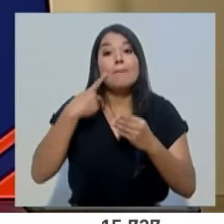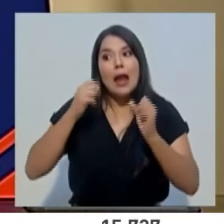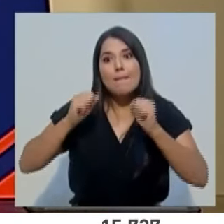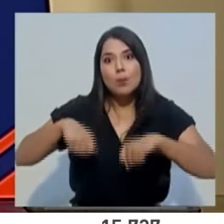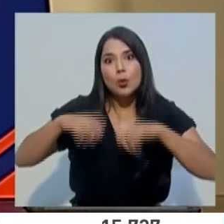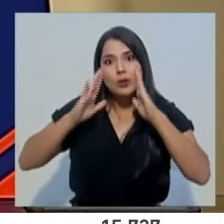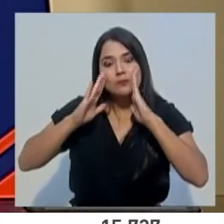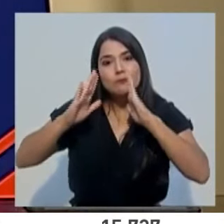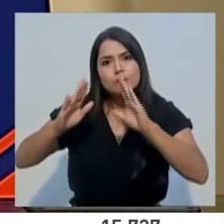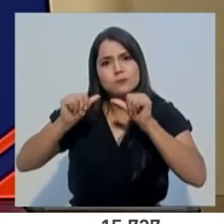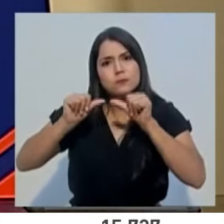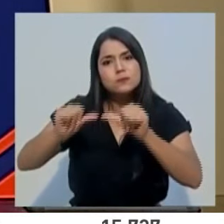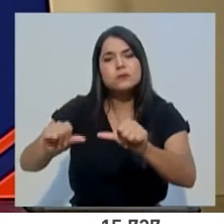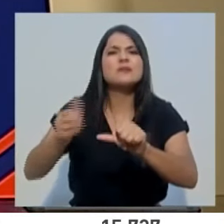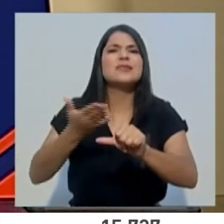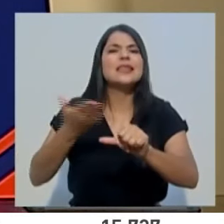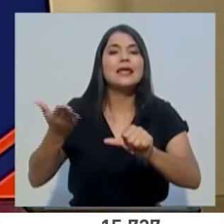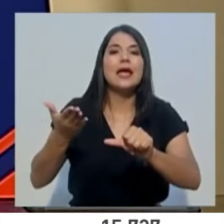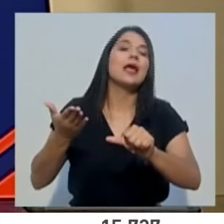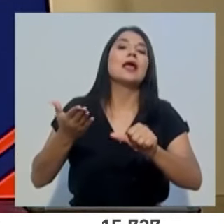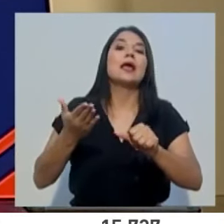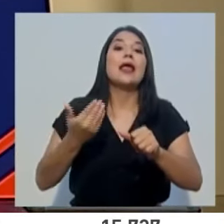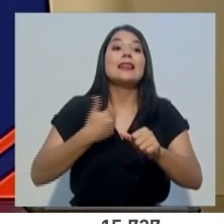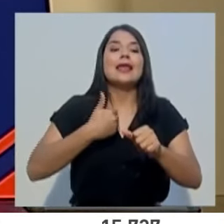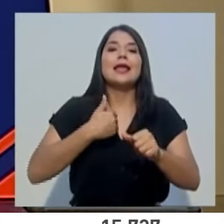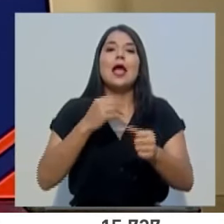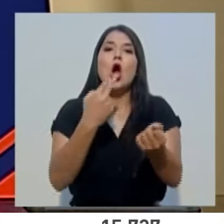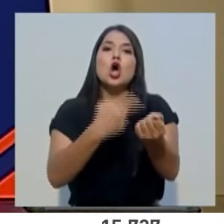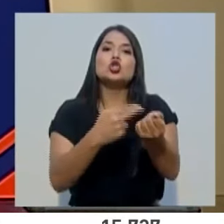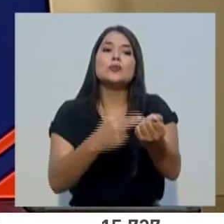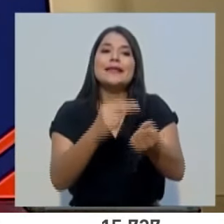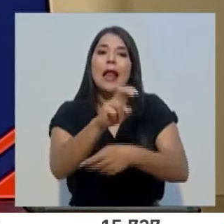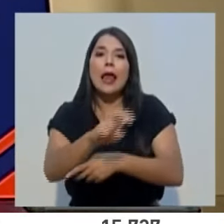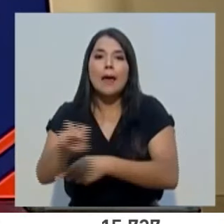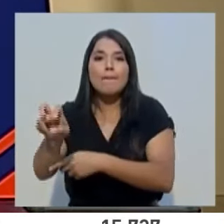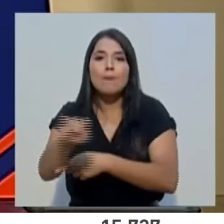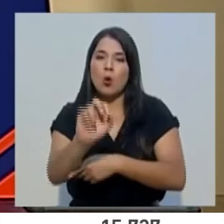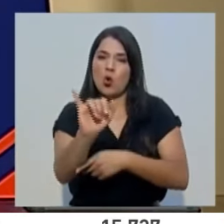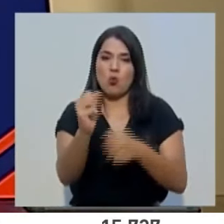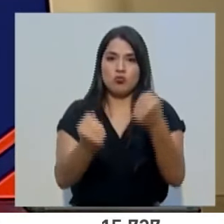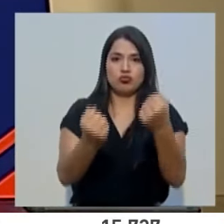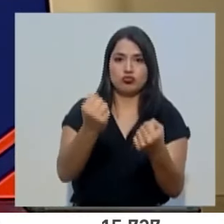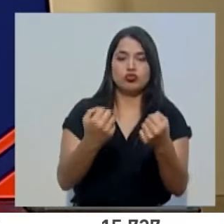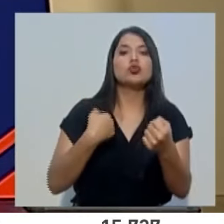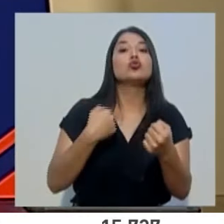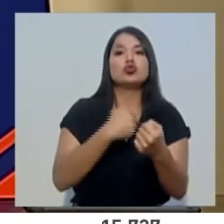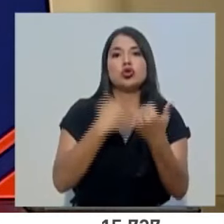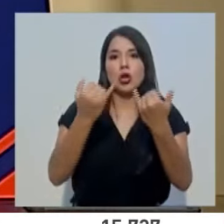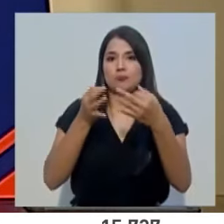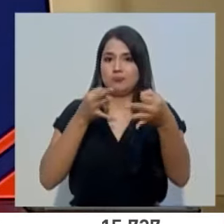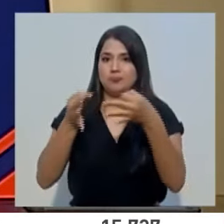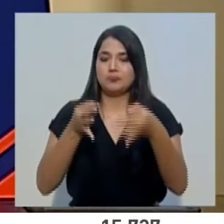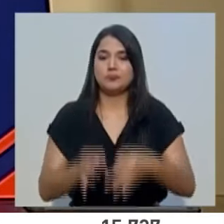respuesta es las unidades médicas móviles, mismas que vamos a pasar a describir.